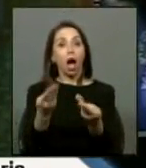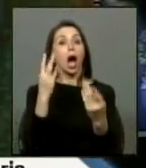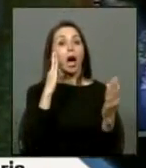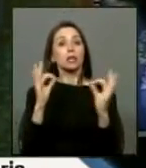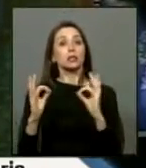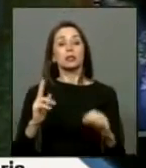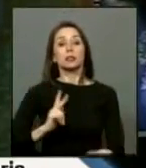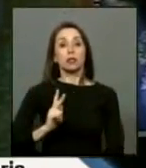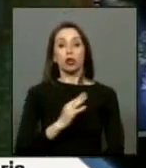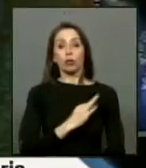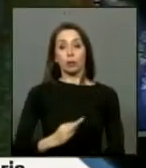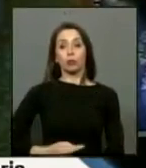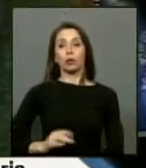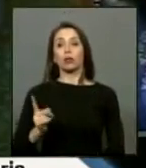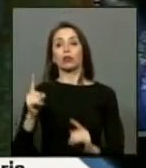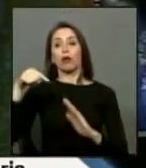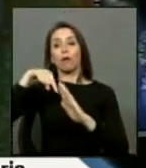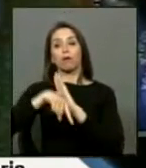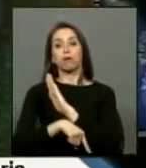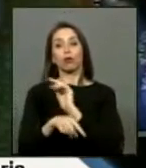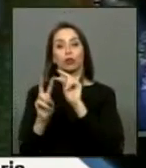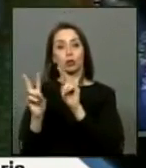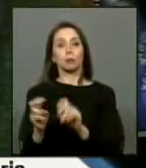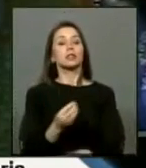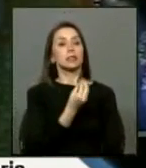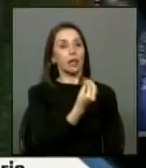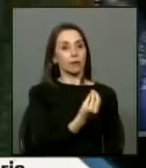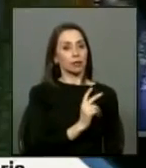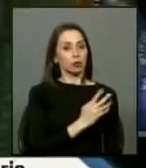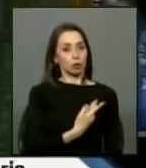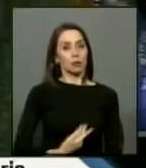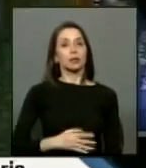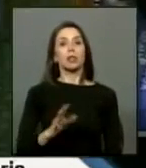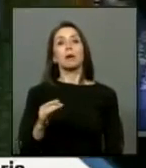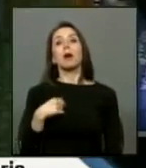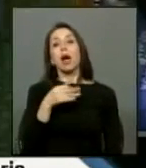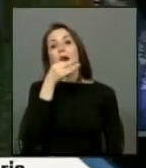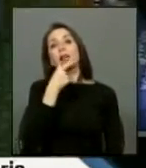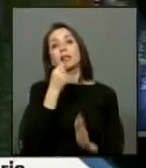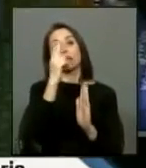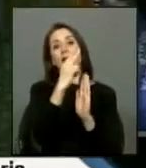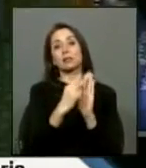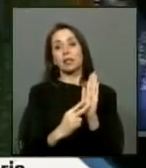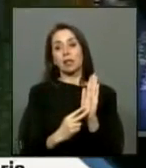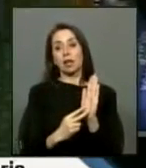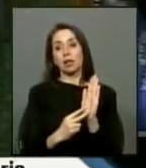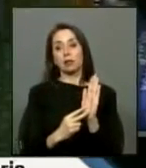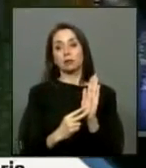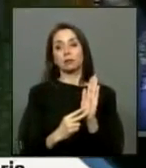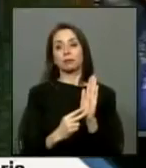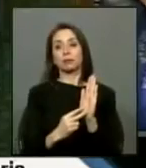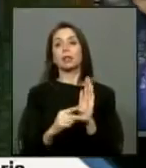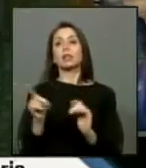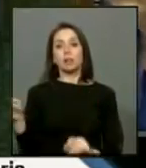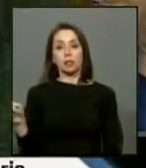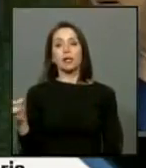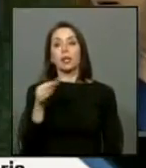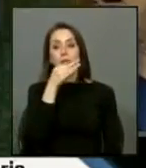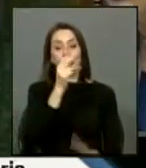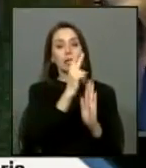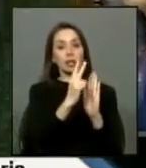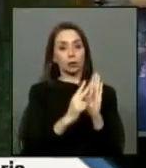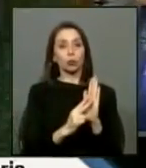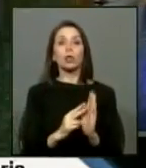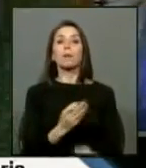le pediría no entrar al fondo del asunto está bien señor presidente solamente quiero recomendar la lectura de él nada más lectura recomendada diputado